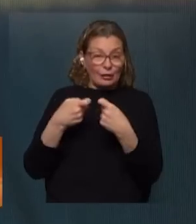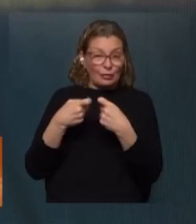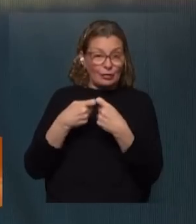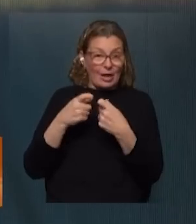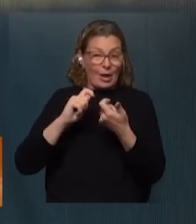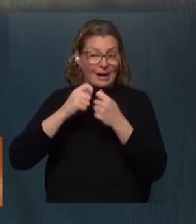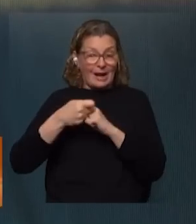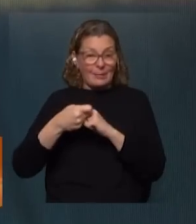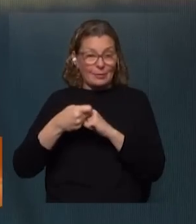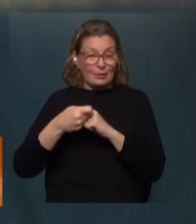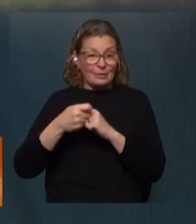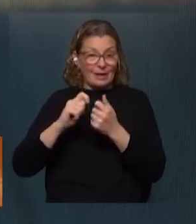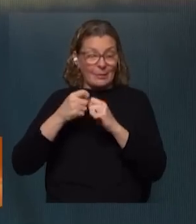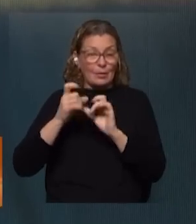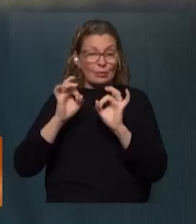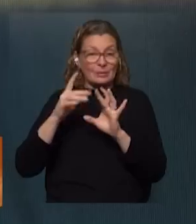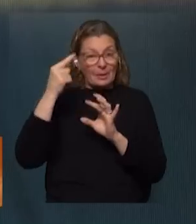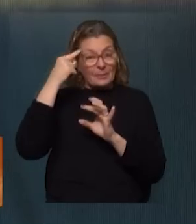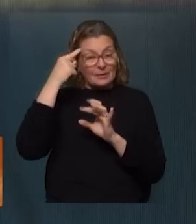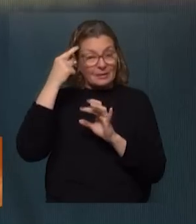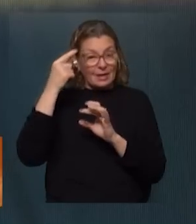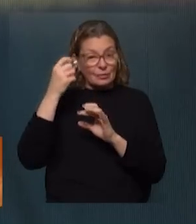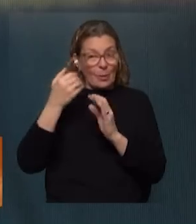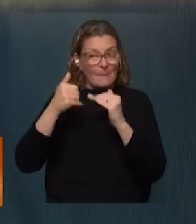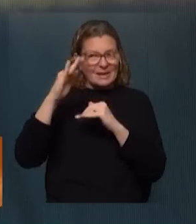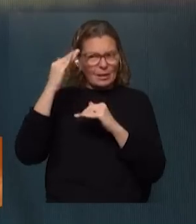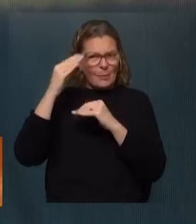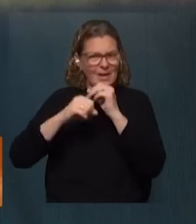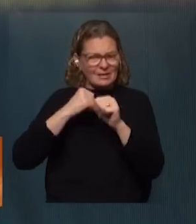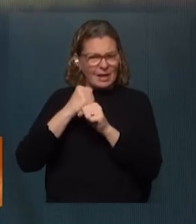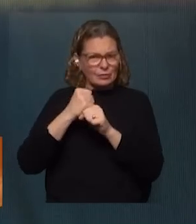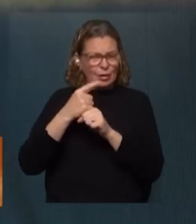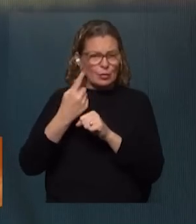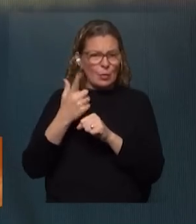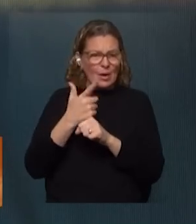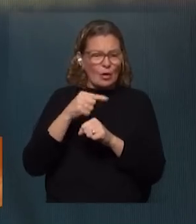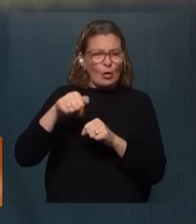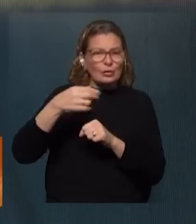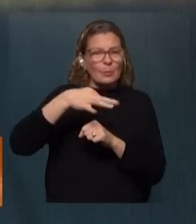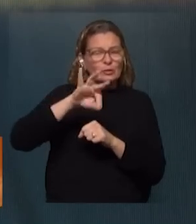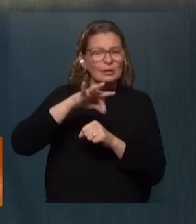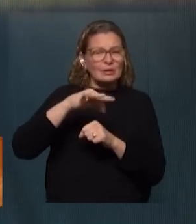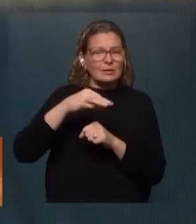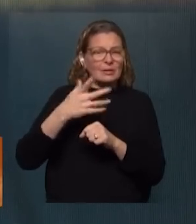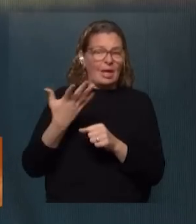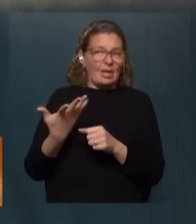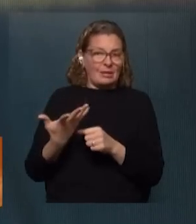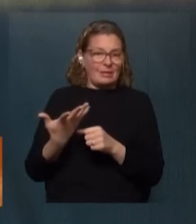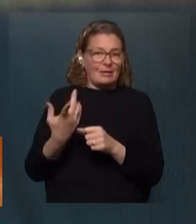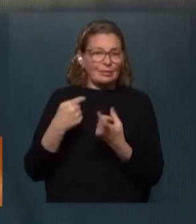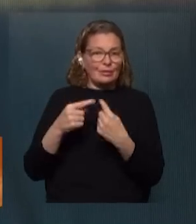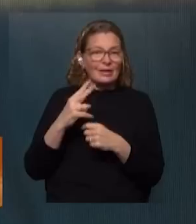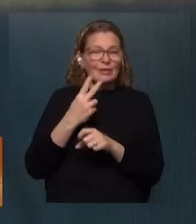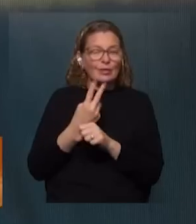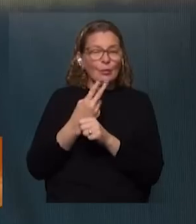esta reforma es una reforma solamente pensando en aumentar la edad y no dando otras oportunidades ni buscando otras fuentes de financiación y el